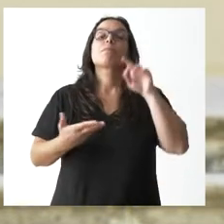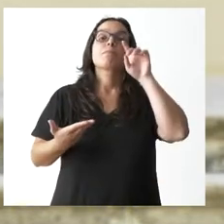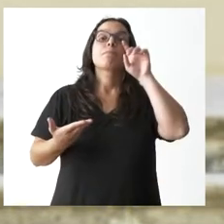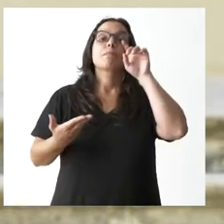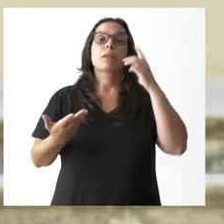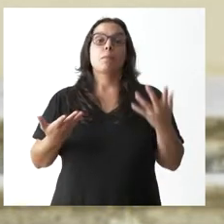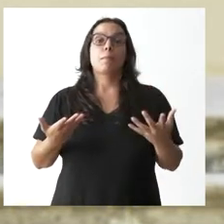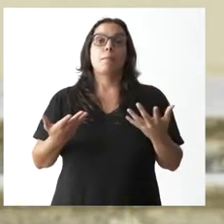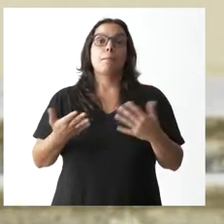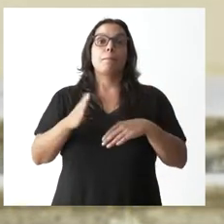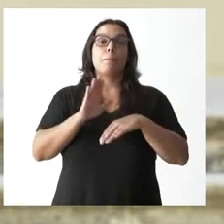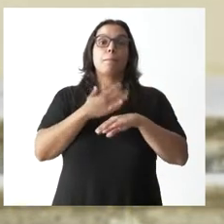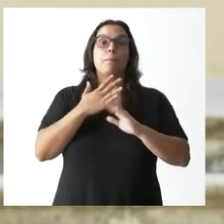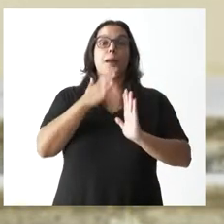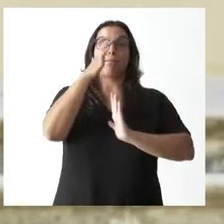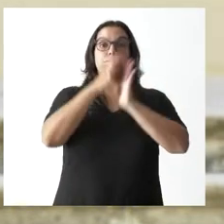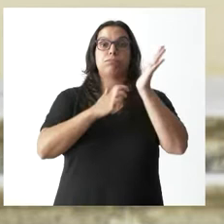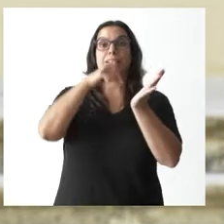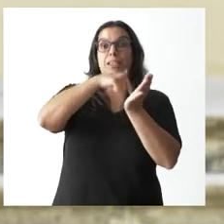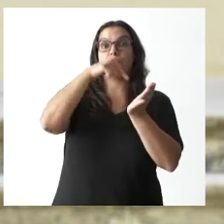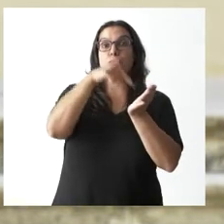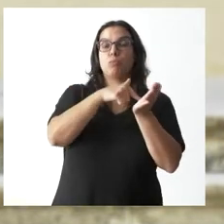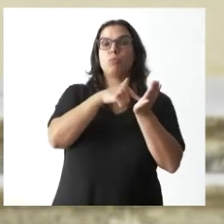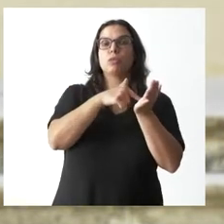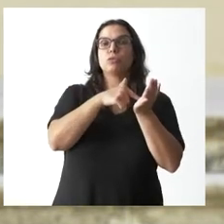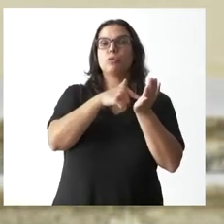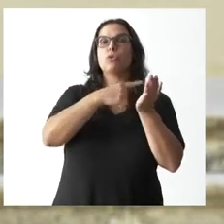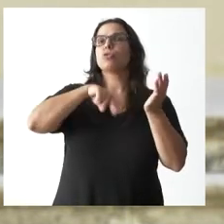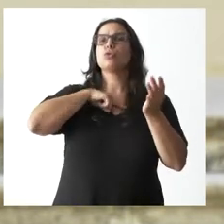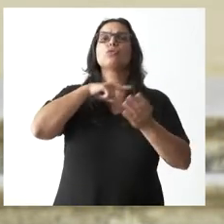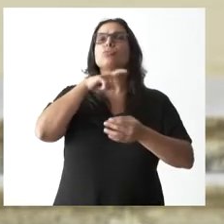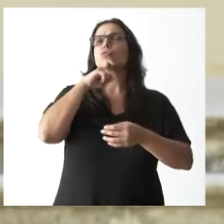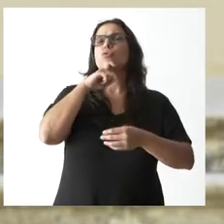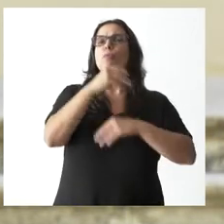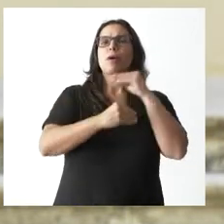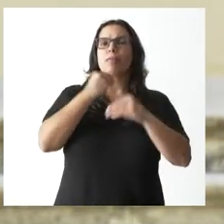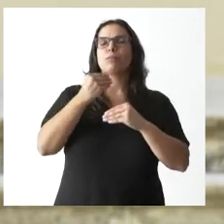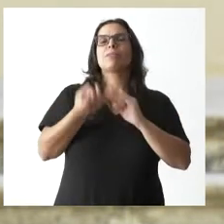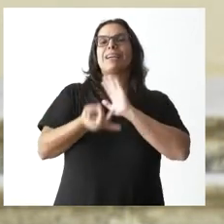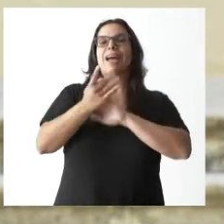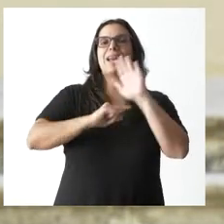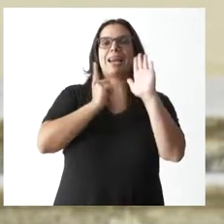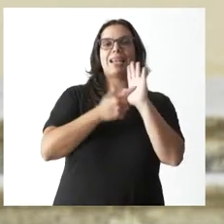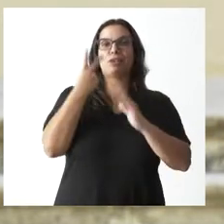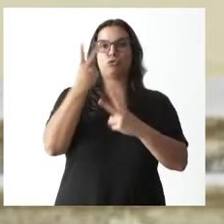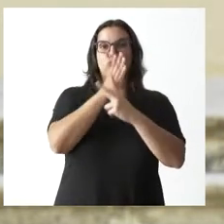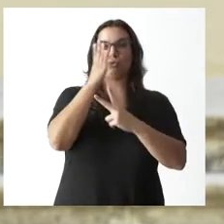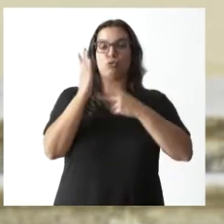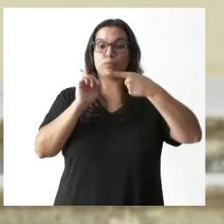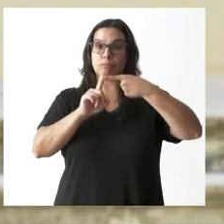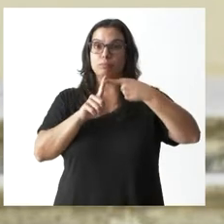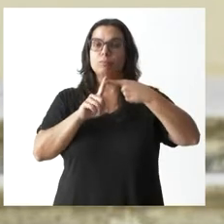las nuevas rebajas fiscales, vamos a poner en marcha dos leyes. La primera de ellas la